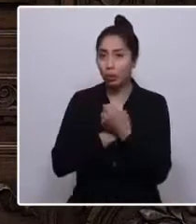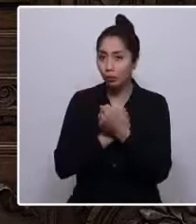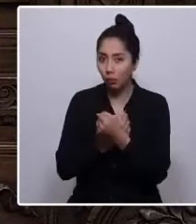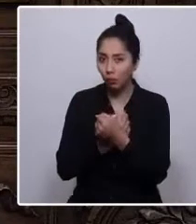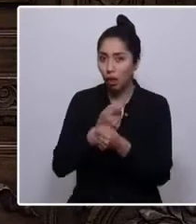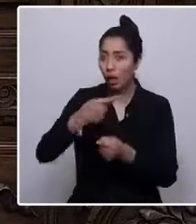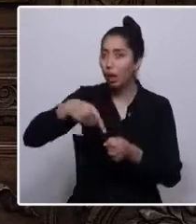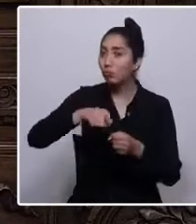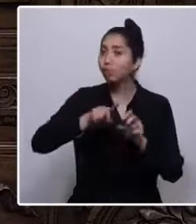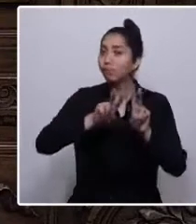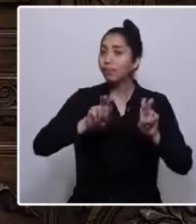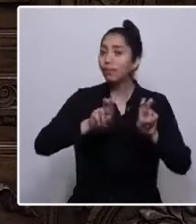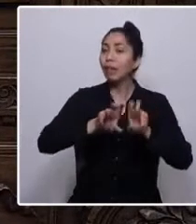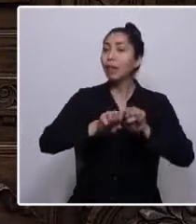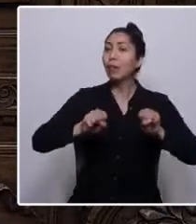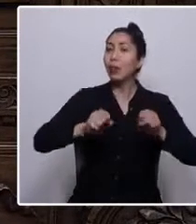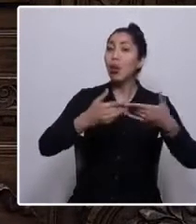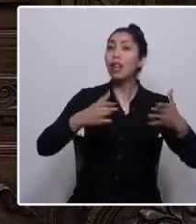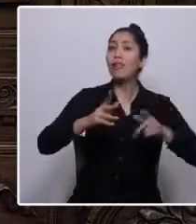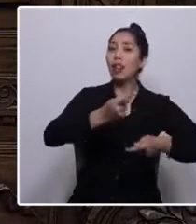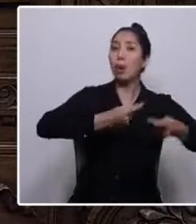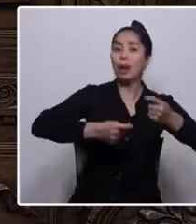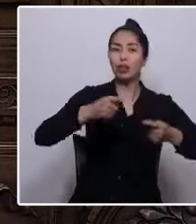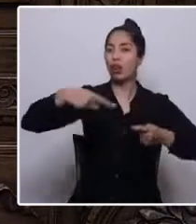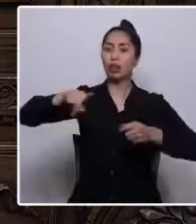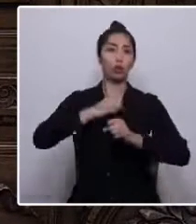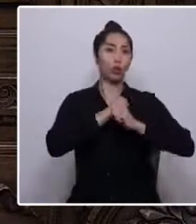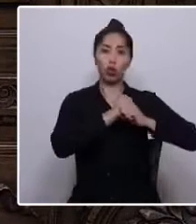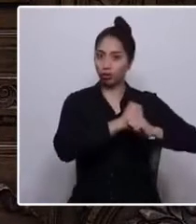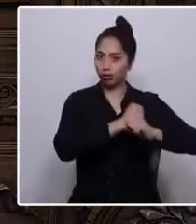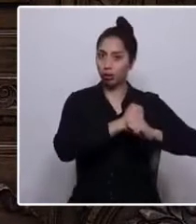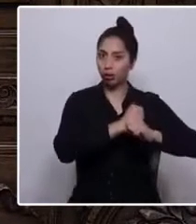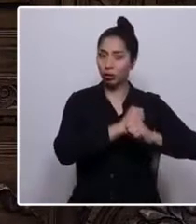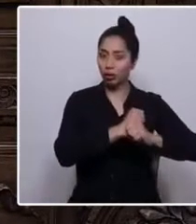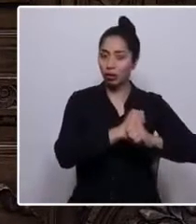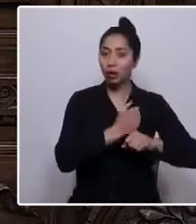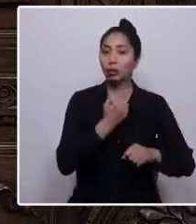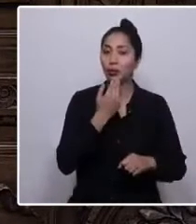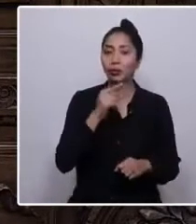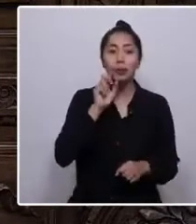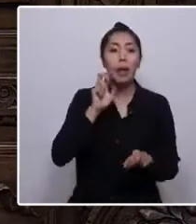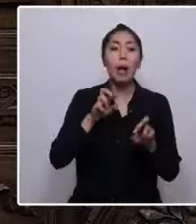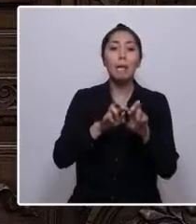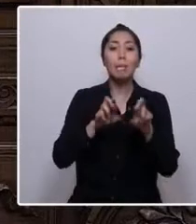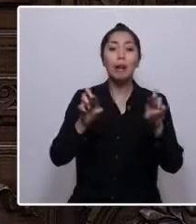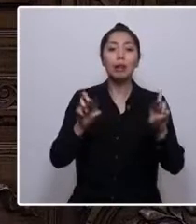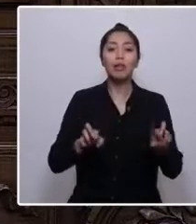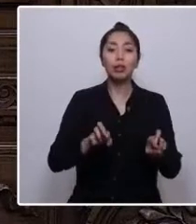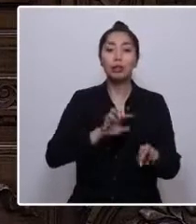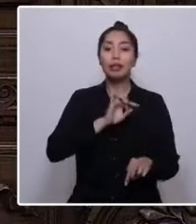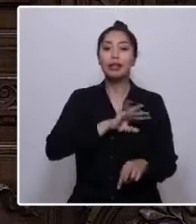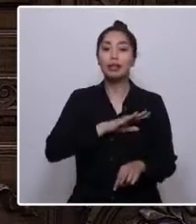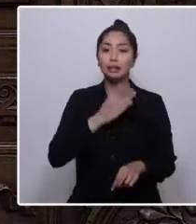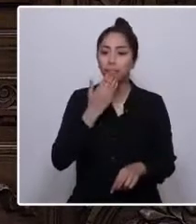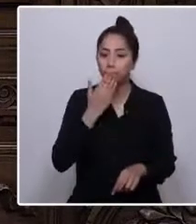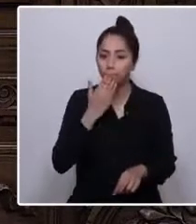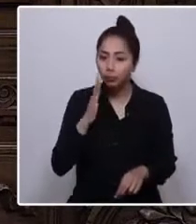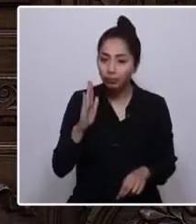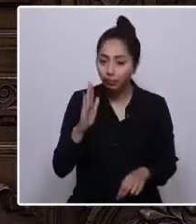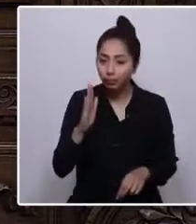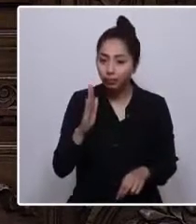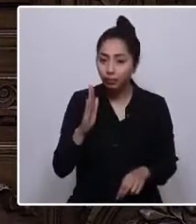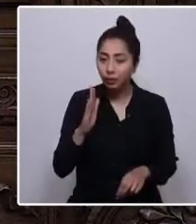comercio, que perpetúan el extractivismo de los territorios y conforman la plataforma Chile Mejor sin TPP. Y no a tratados de